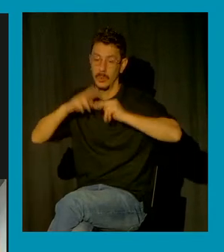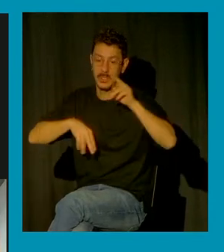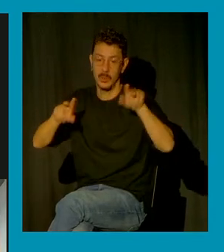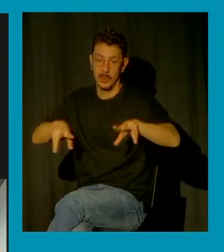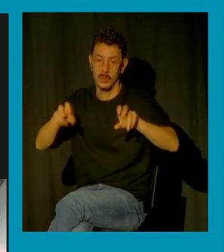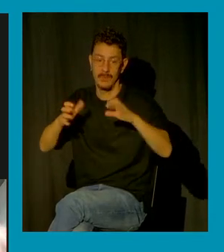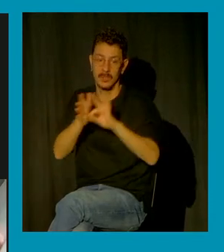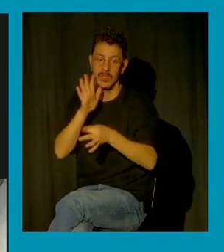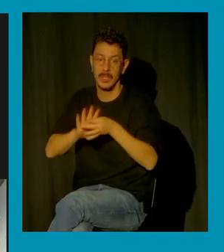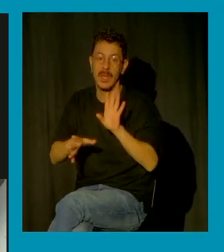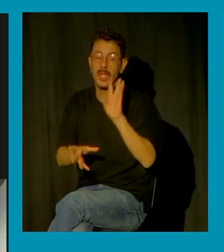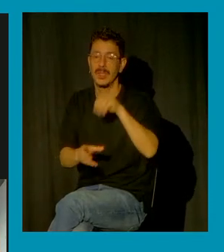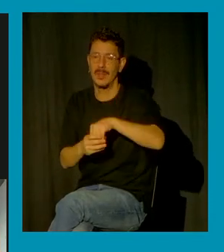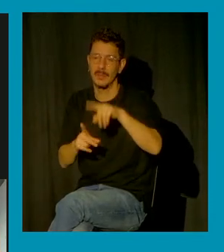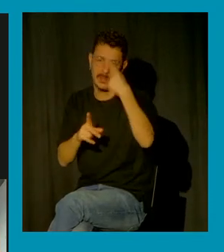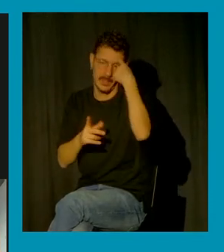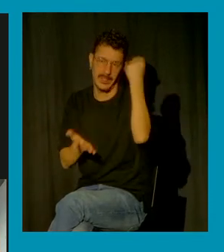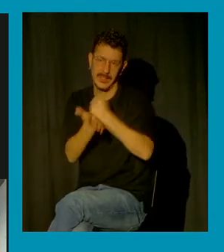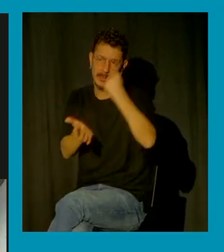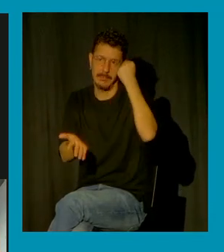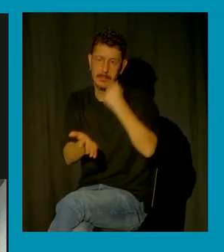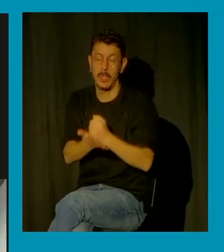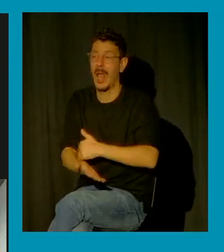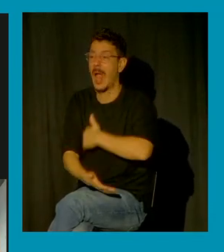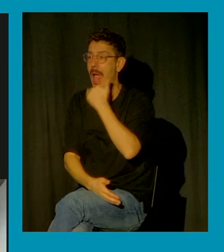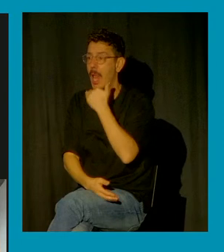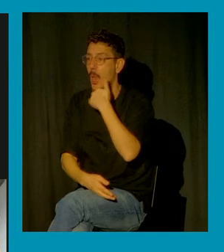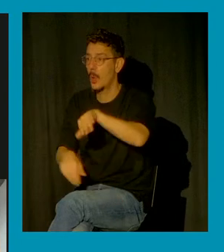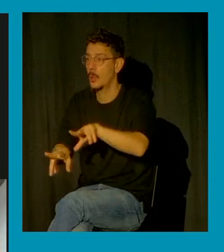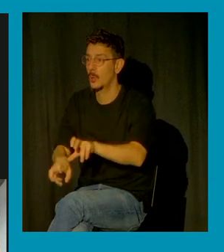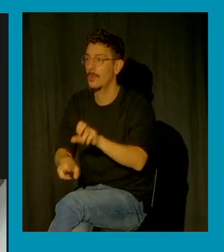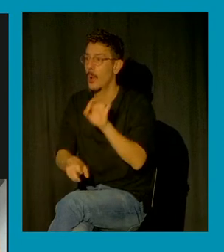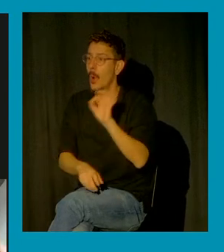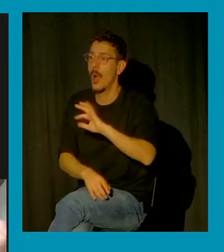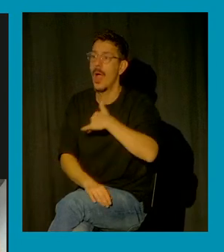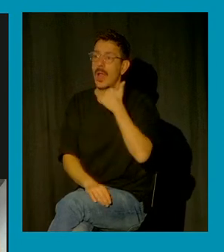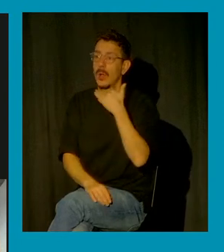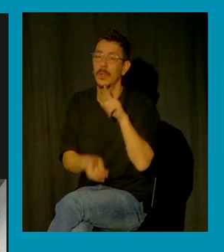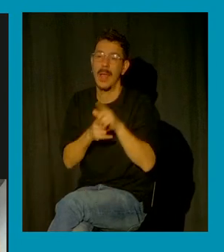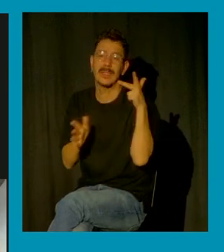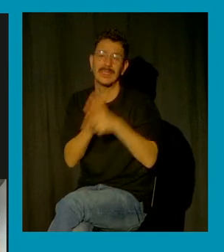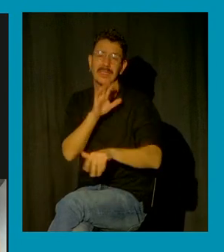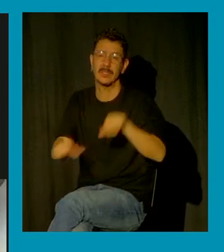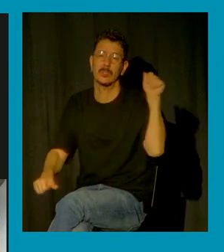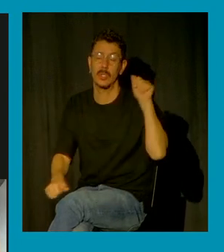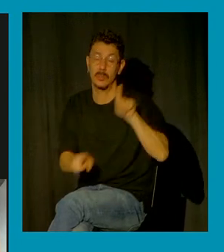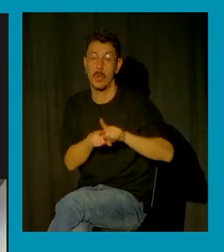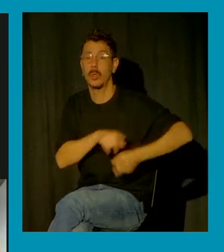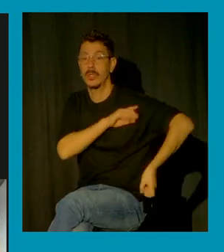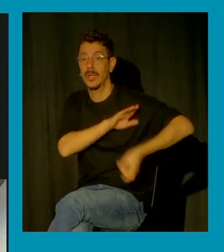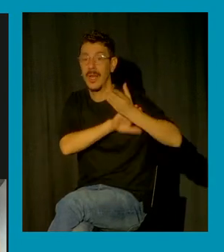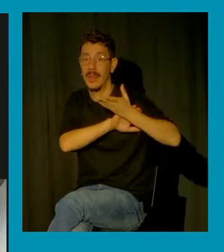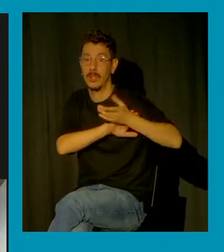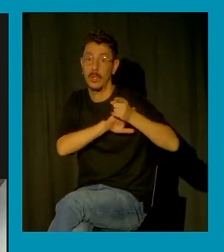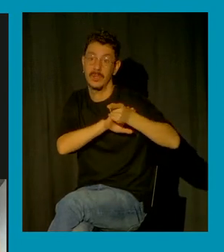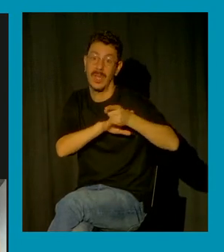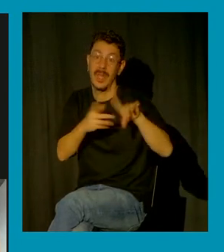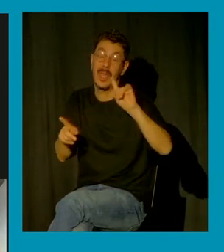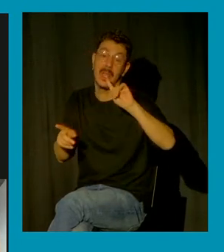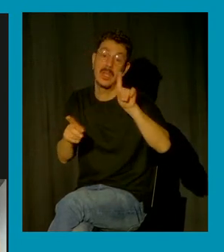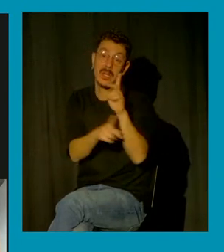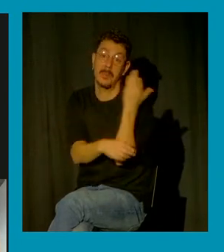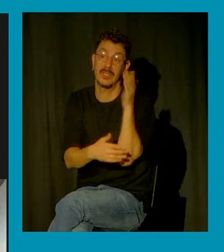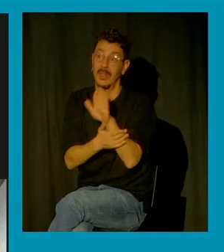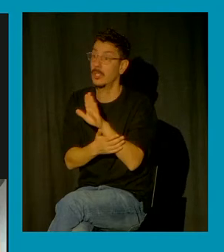no estoy hablando de nada nuevo no es algo que el movimiento feminista no venga haciendo históricamente que es la creación de contrarrepresentaciones al peligro